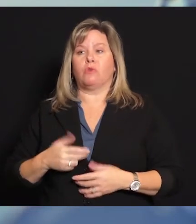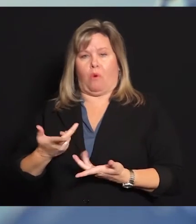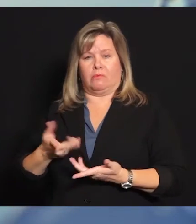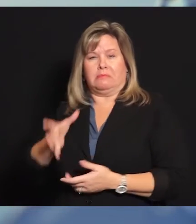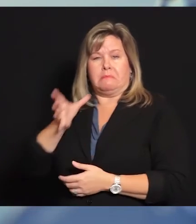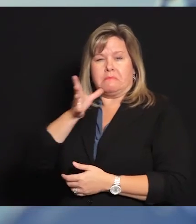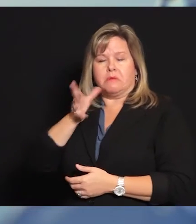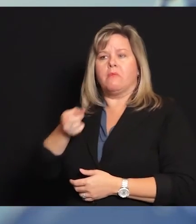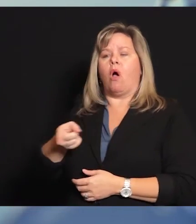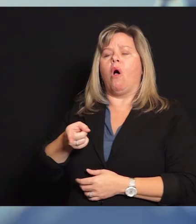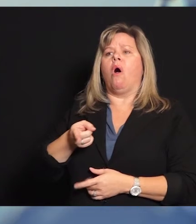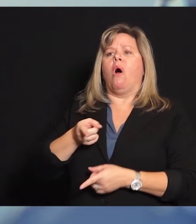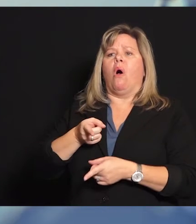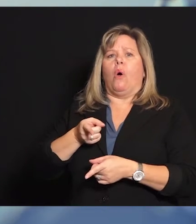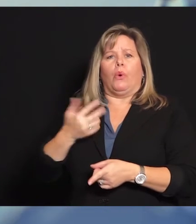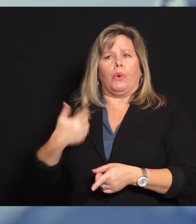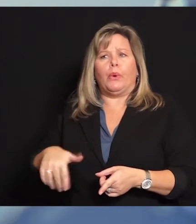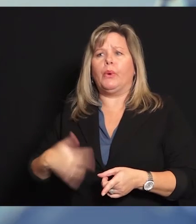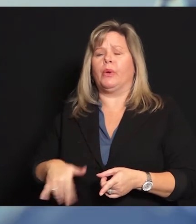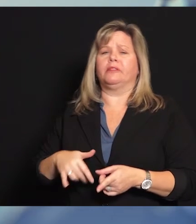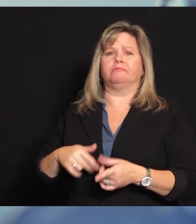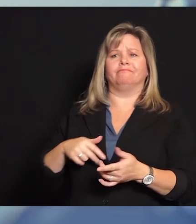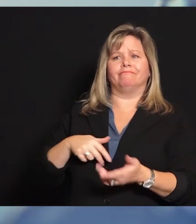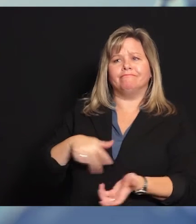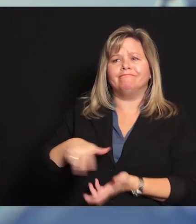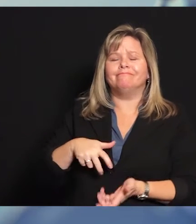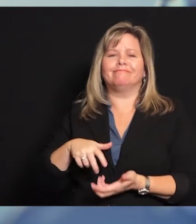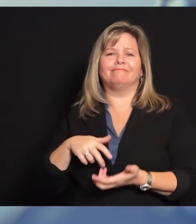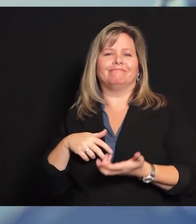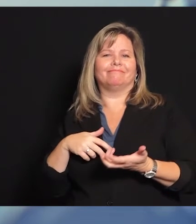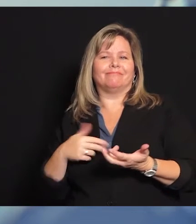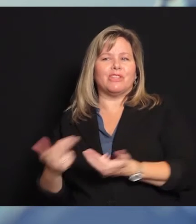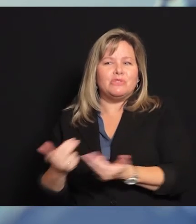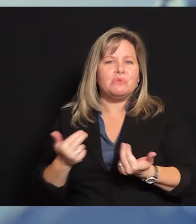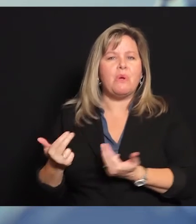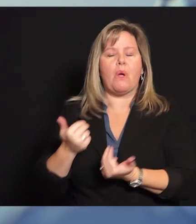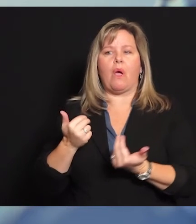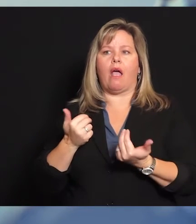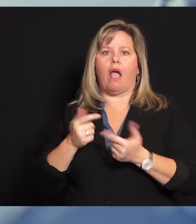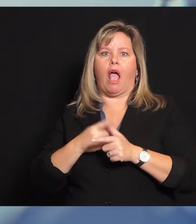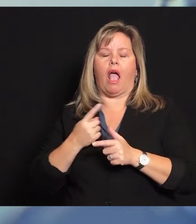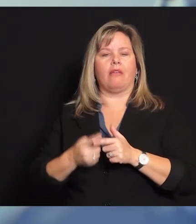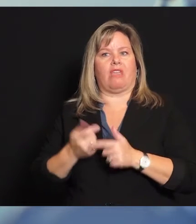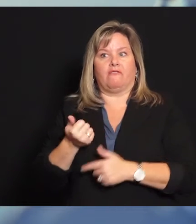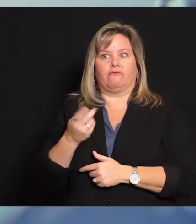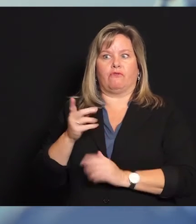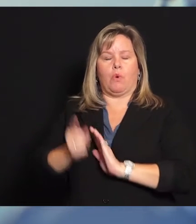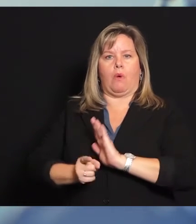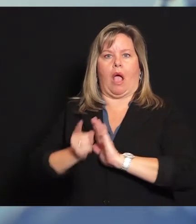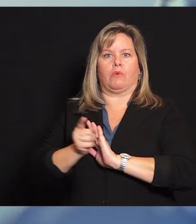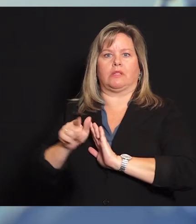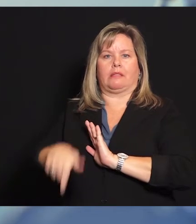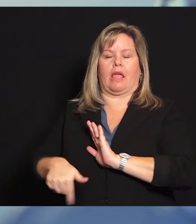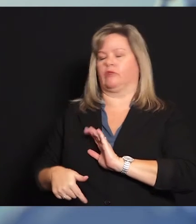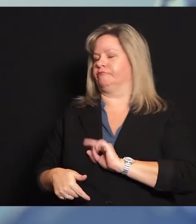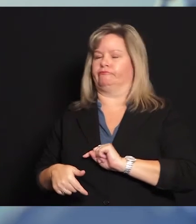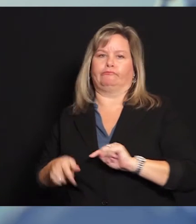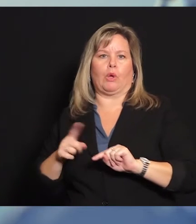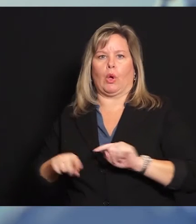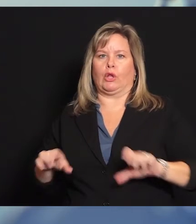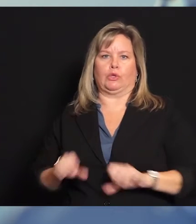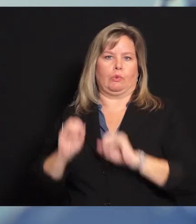Hospital Infantil Helen DeVos. La forma en que estaba bromeando en la sala de emergencias, incluso con esa temperatura,